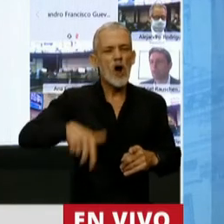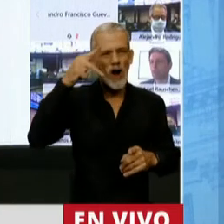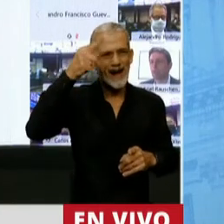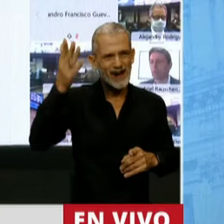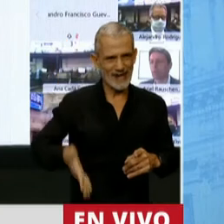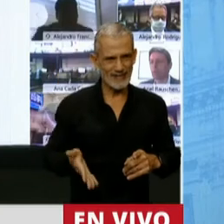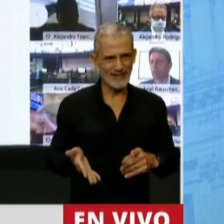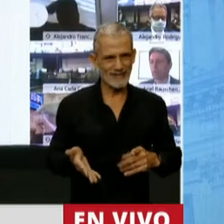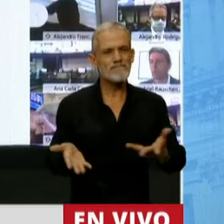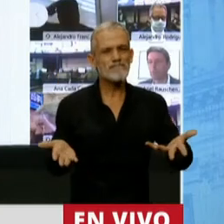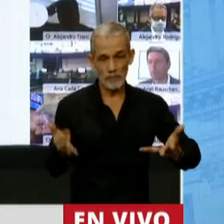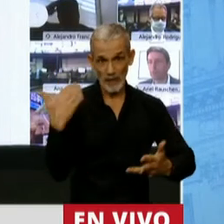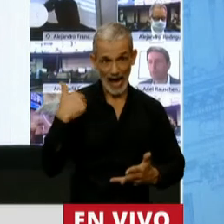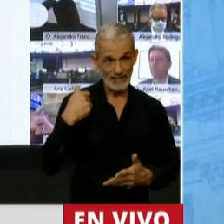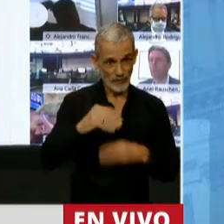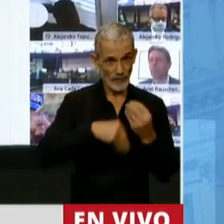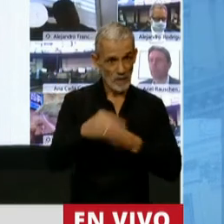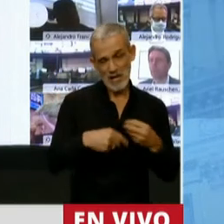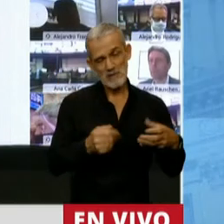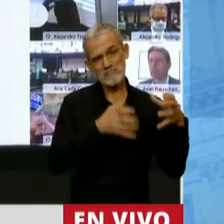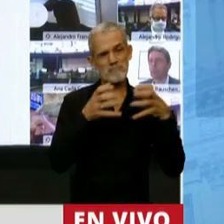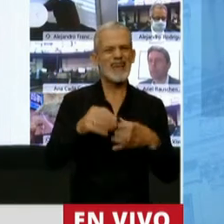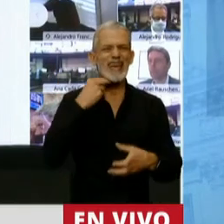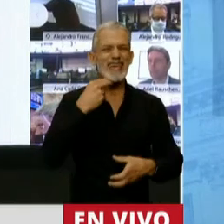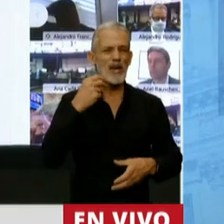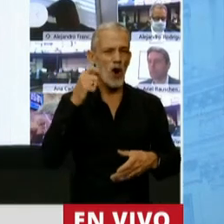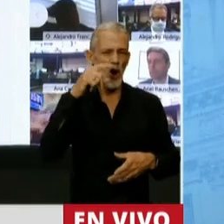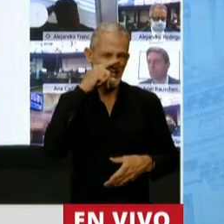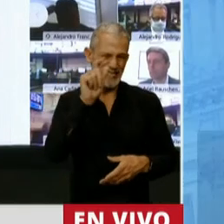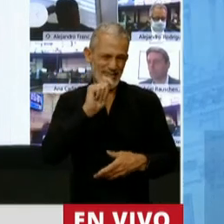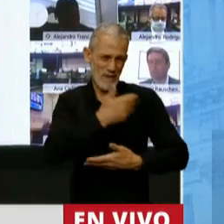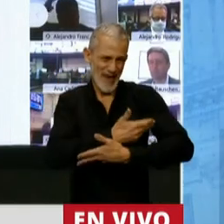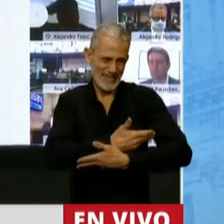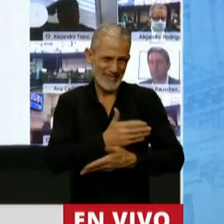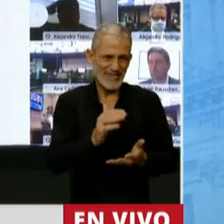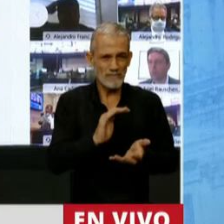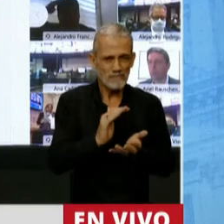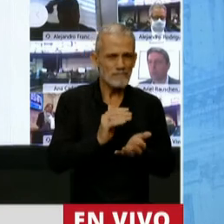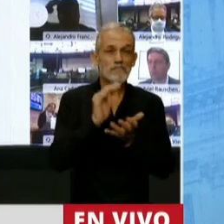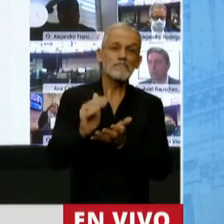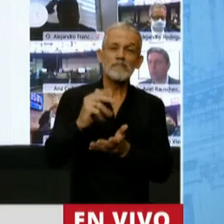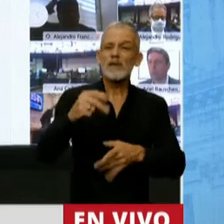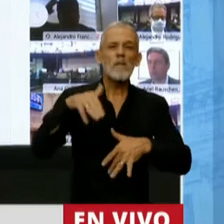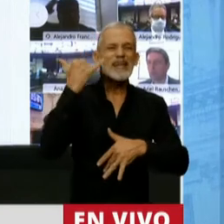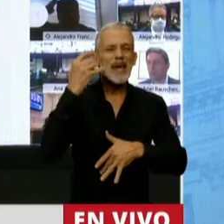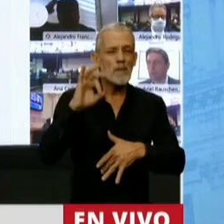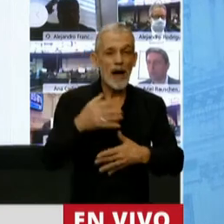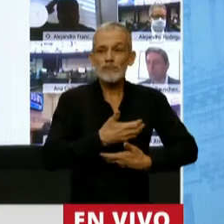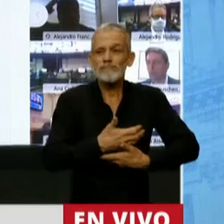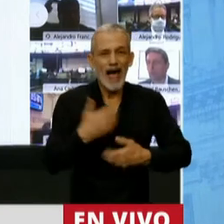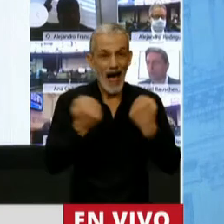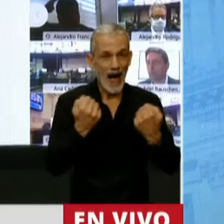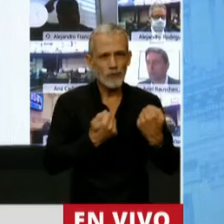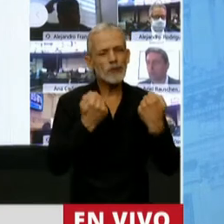Ayer tuve la oportunidad de ir con mi familia, con mi hijo de 7 meses y medio, a la Plaza de Mayo, en nuestro